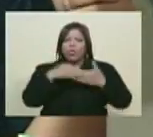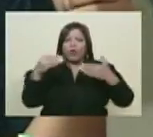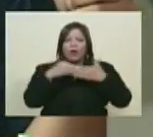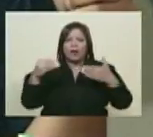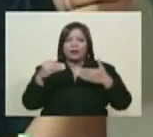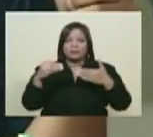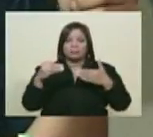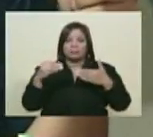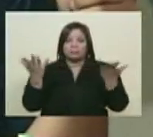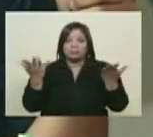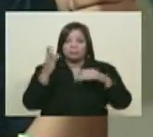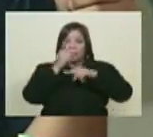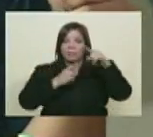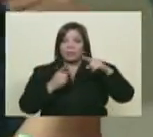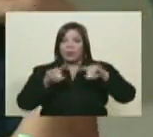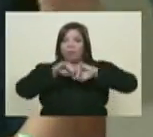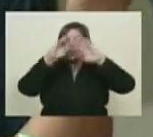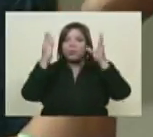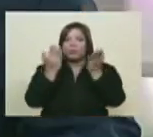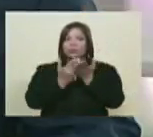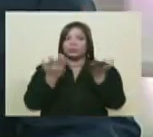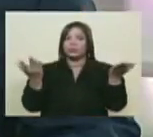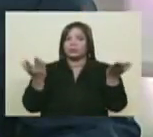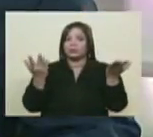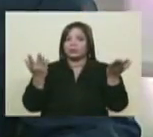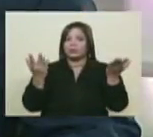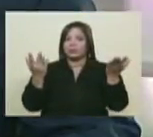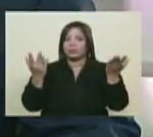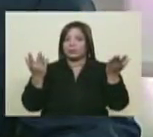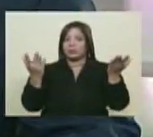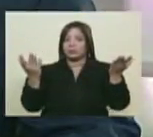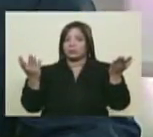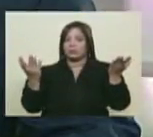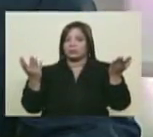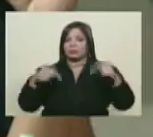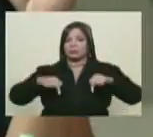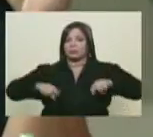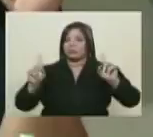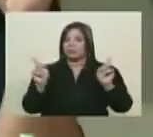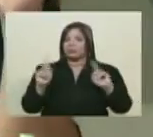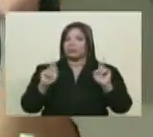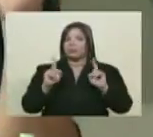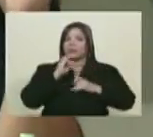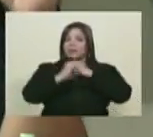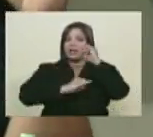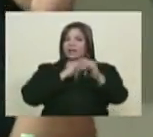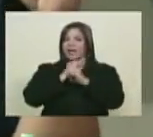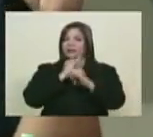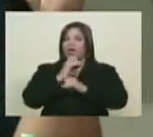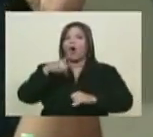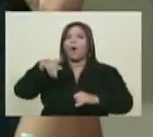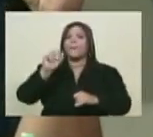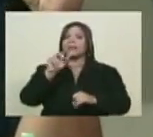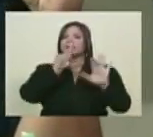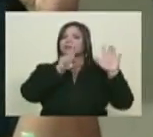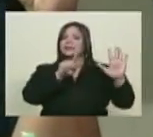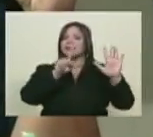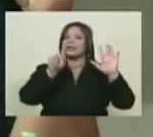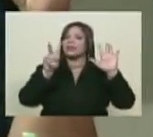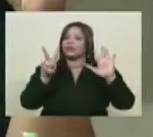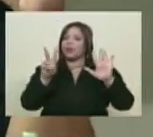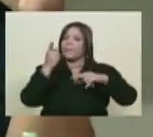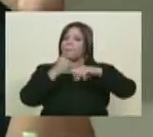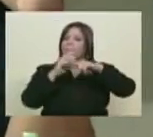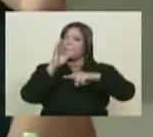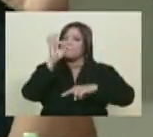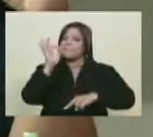Nadie apostaba al mundo. Es que toda la economía se quebró. Pero no la canasta venezolana, El precio internacional, el OP, está en 62 y medio.